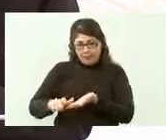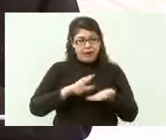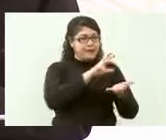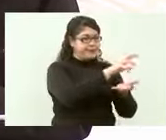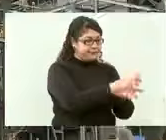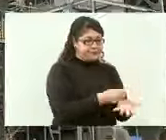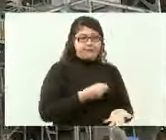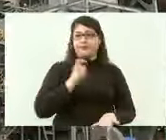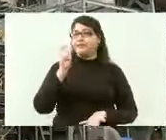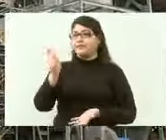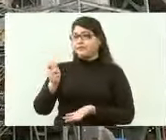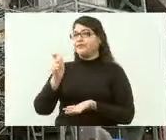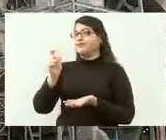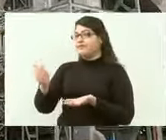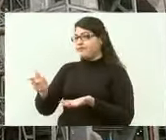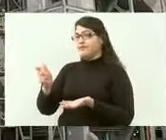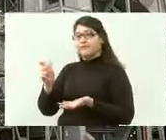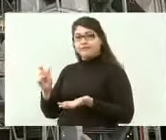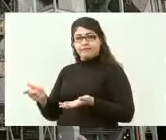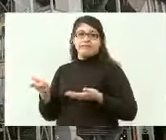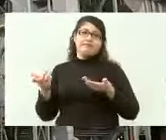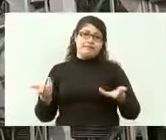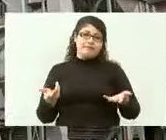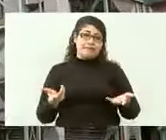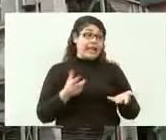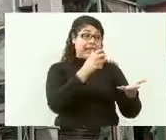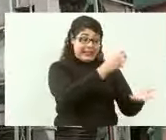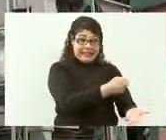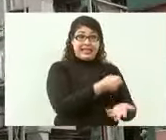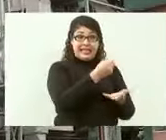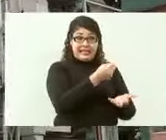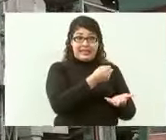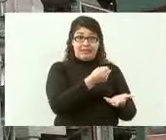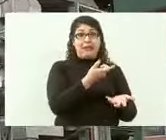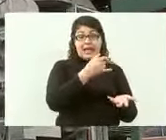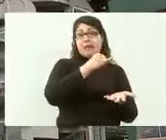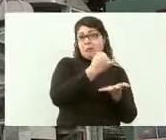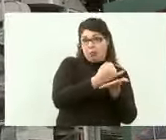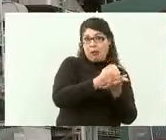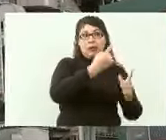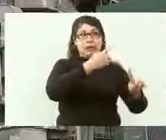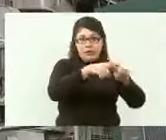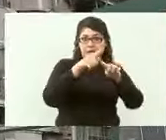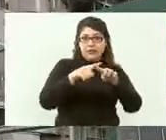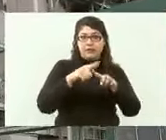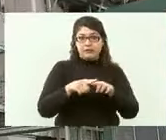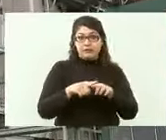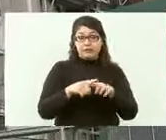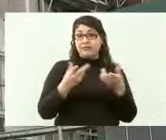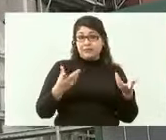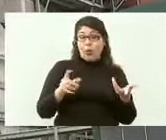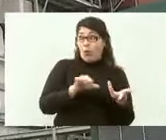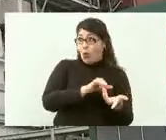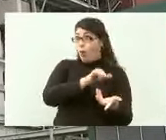y desde este